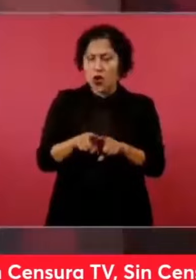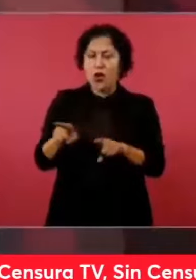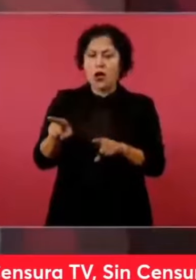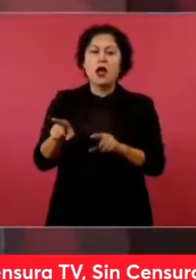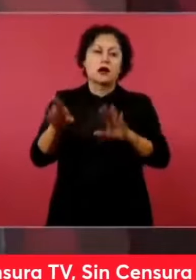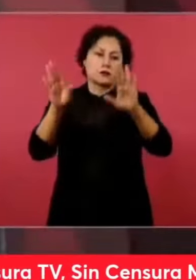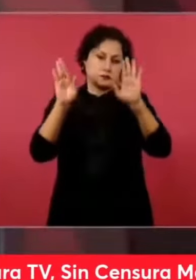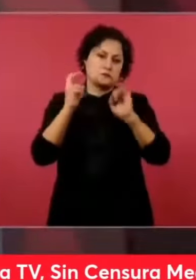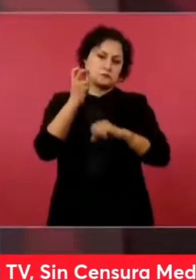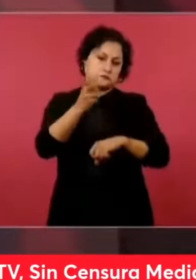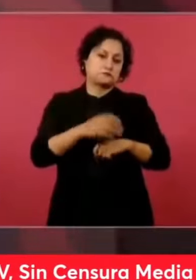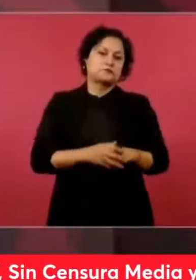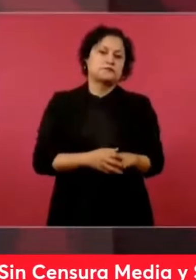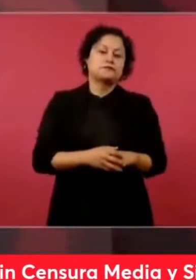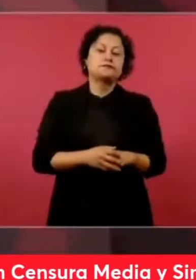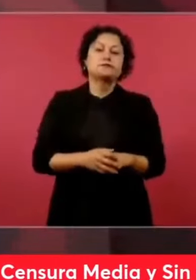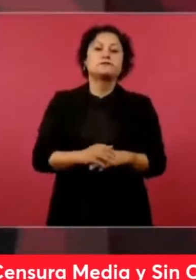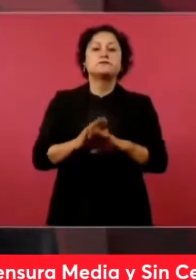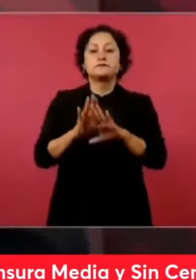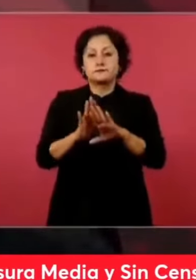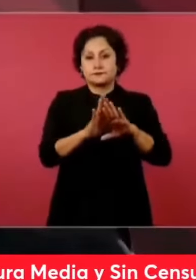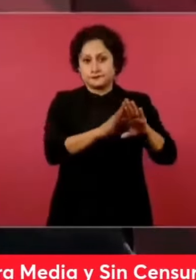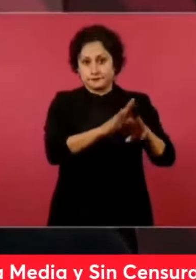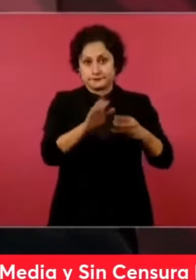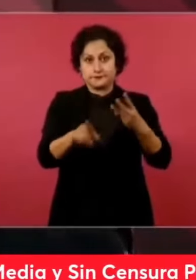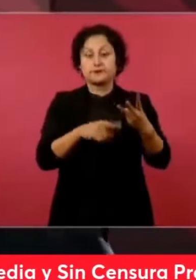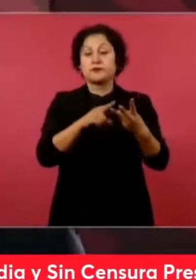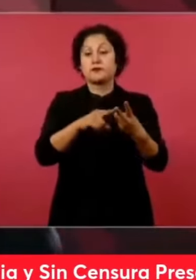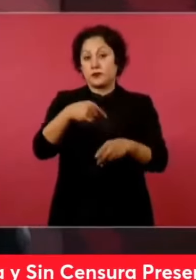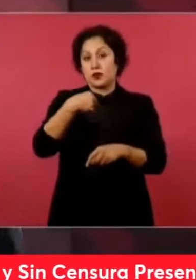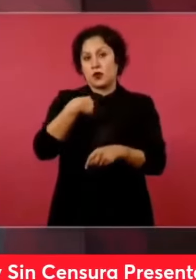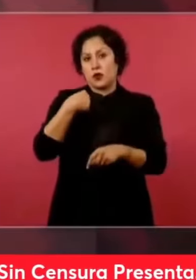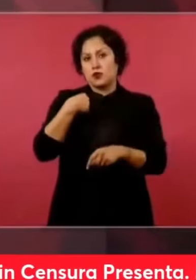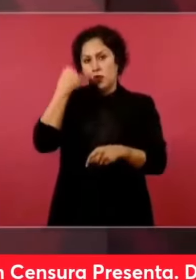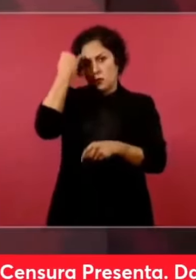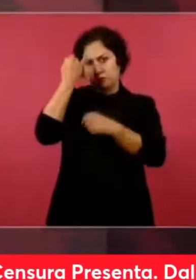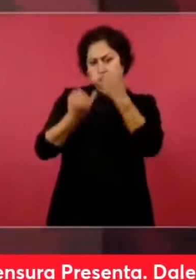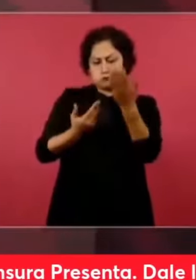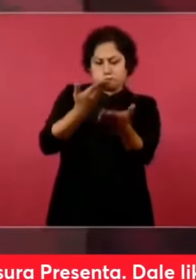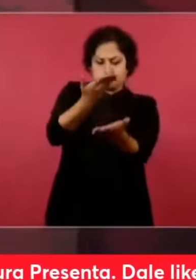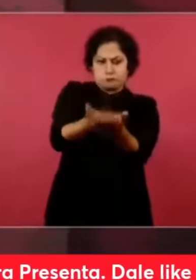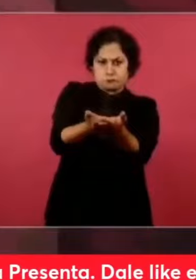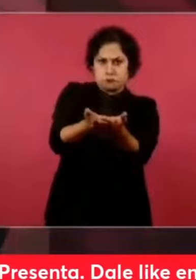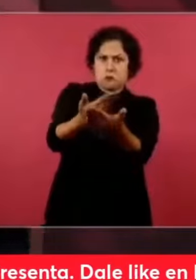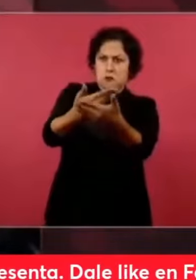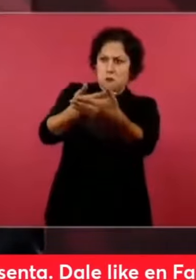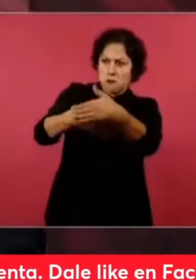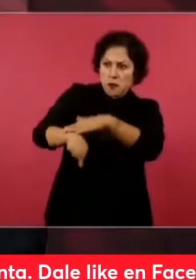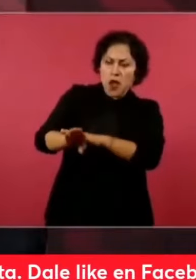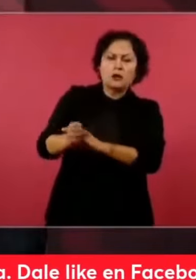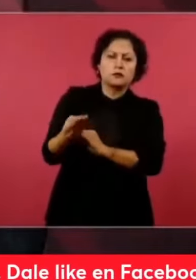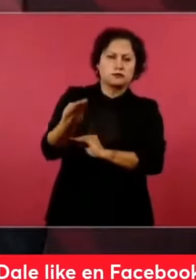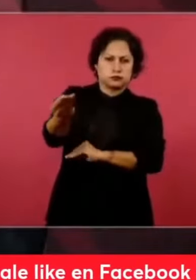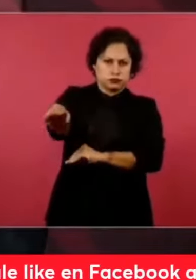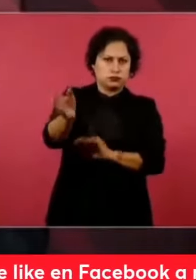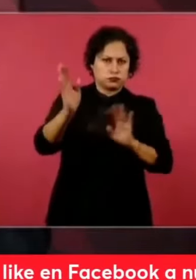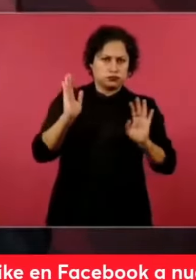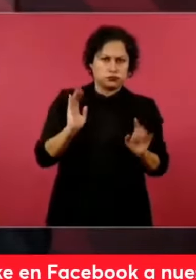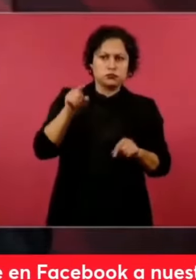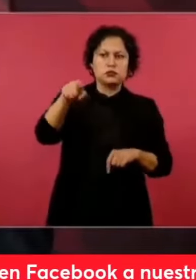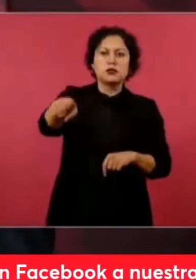Pues yo envié la iniciativa, pero se va a resolver en el Congreso.